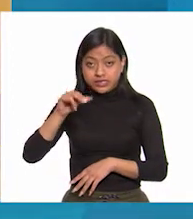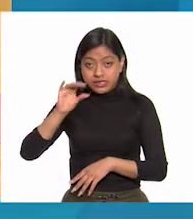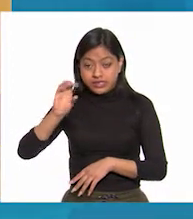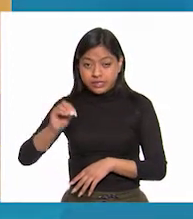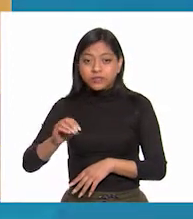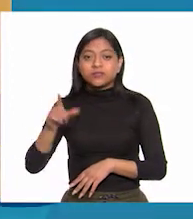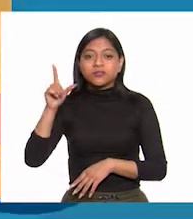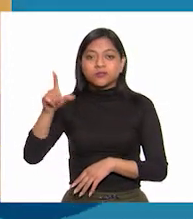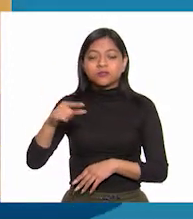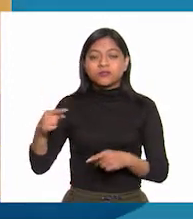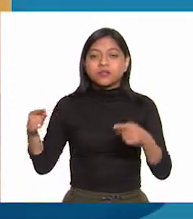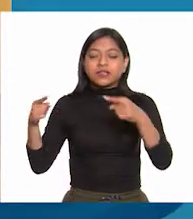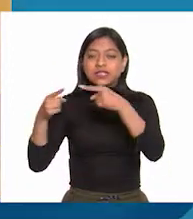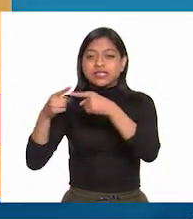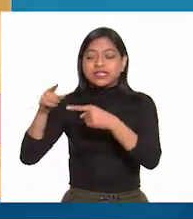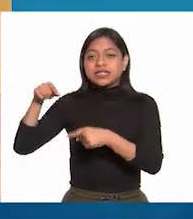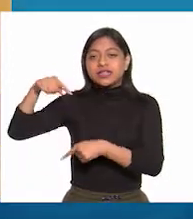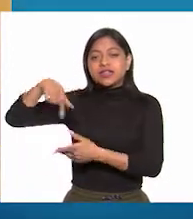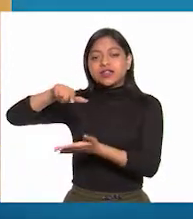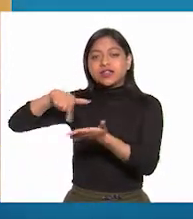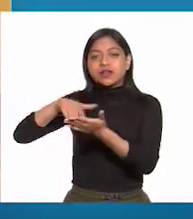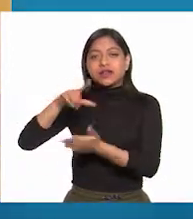esquinas de la Alhóndiga de Granaditas.